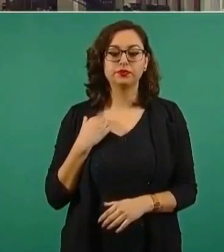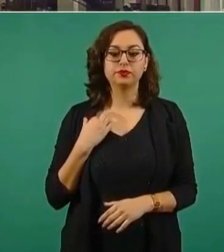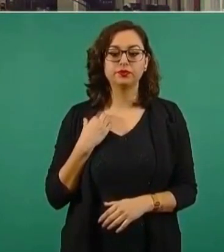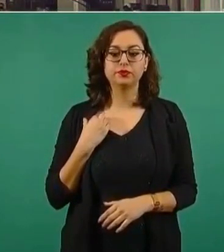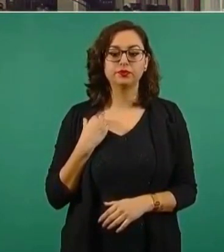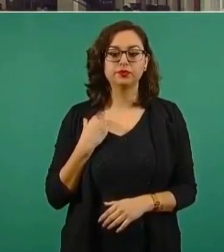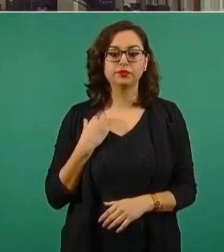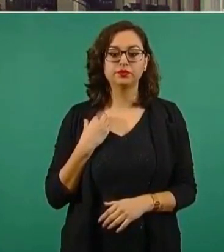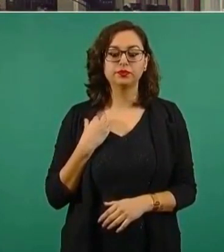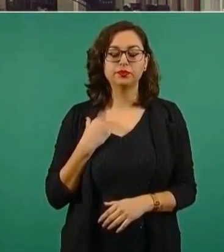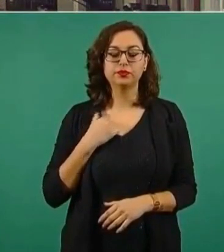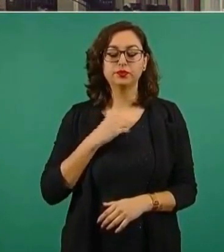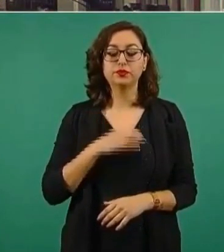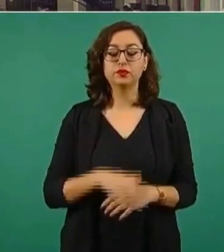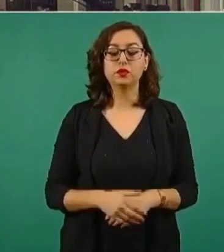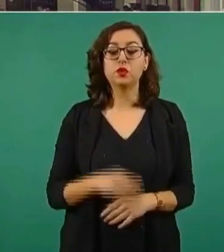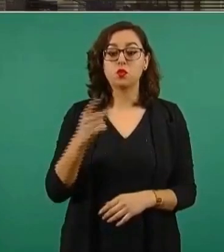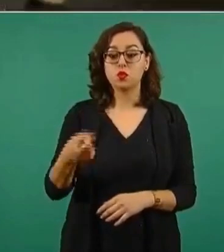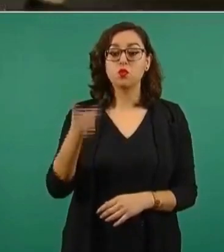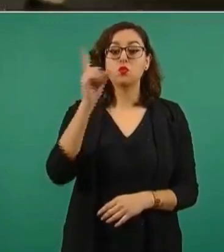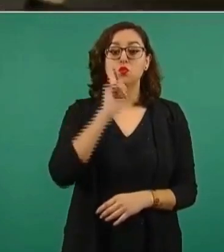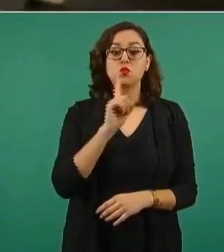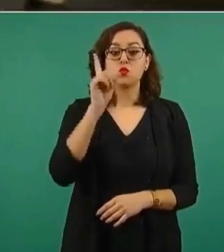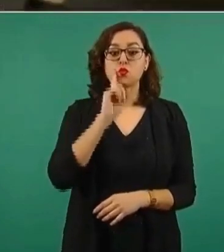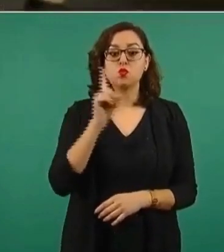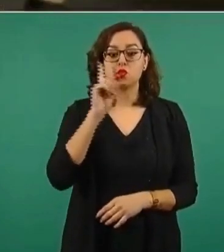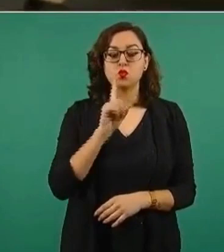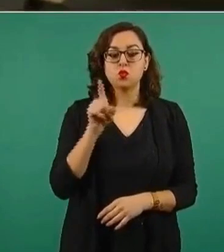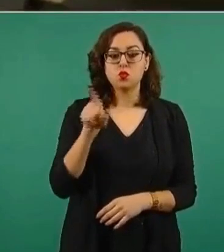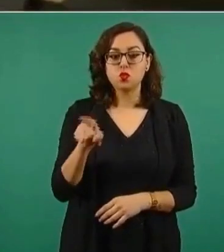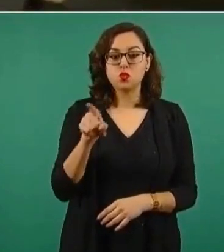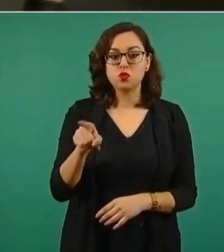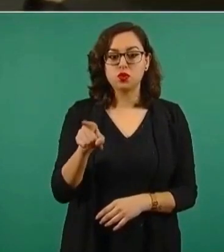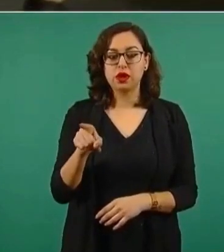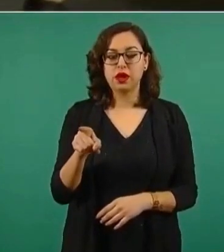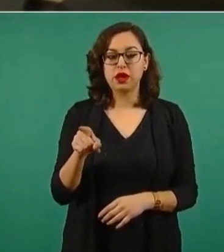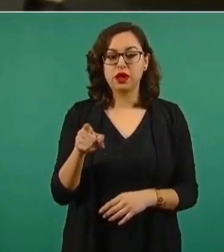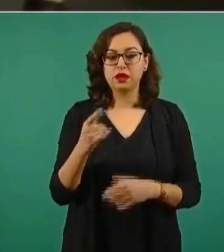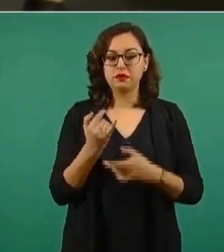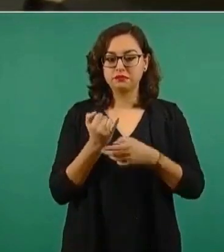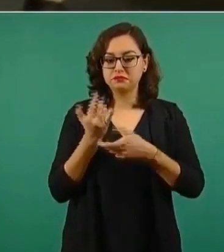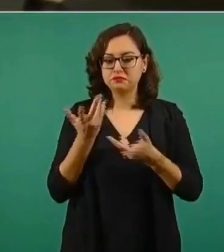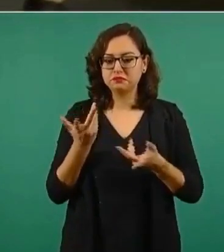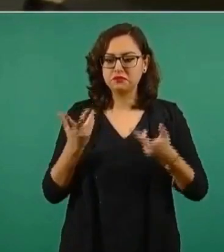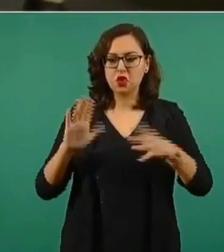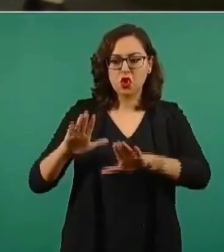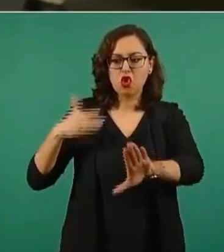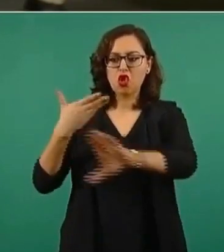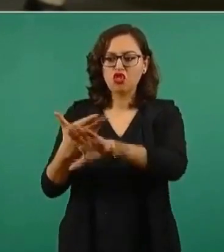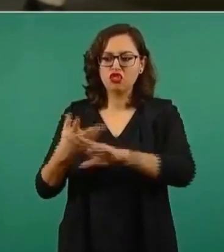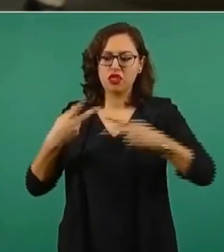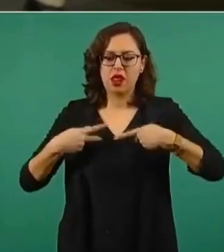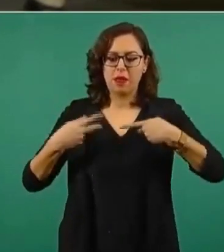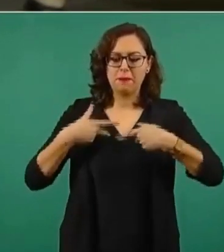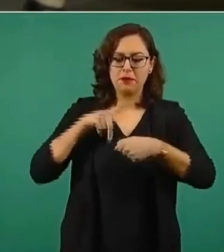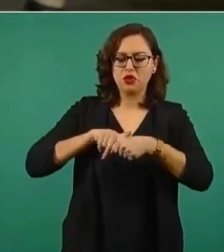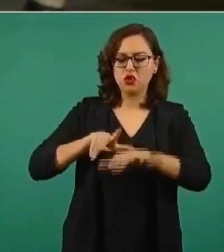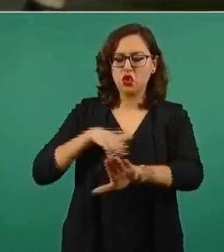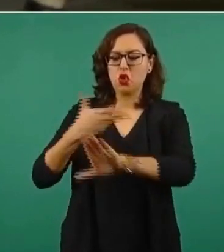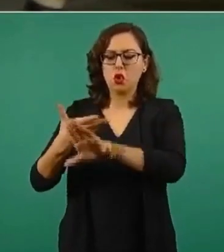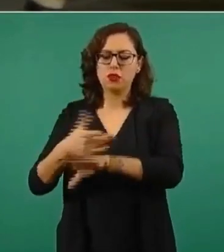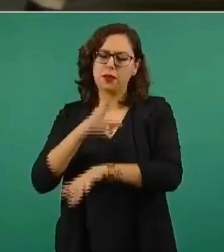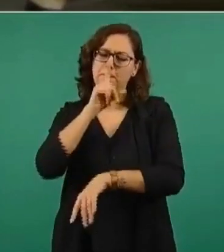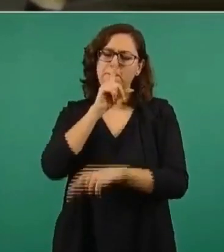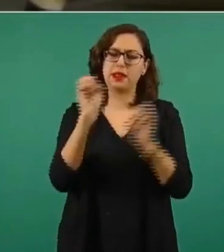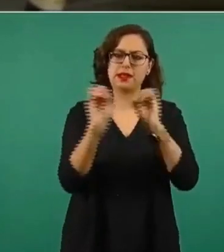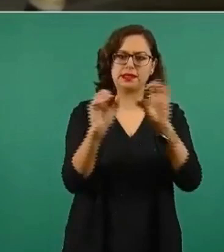personal. Creo que posiblemente no tiene la información actualizada. Está prácticamente de finales del siglo